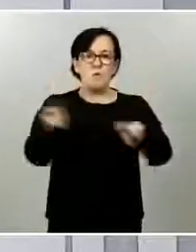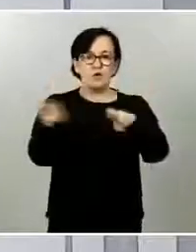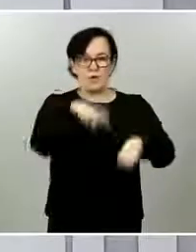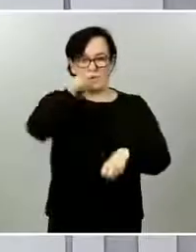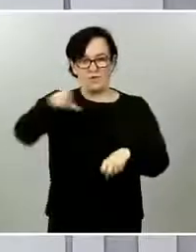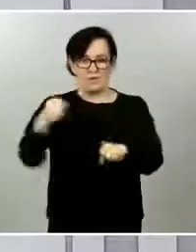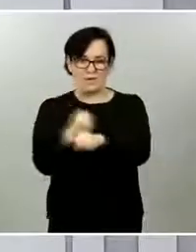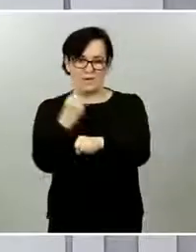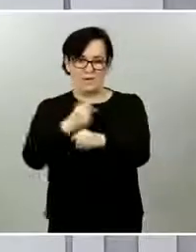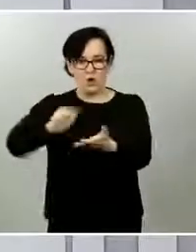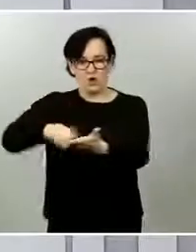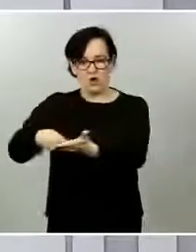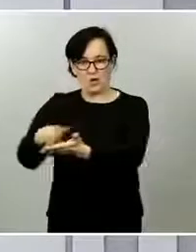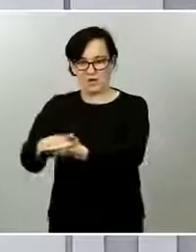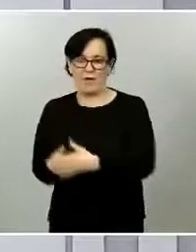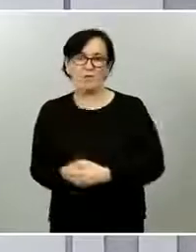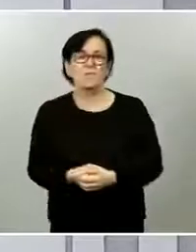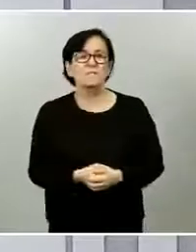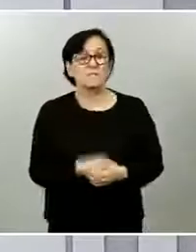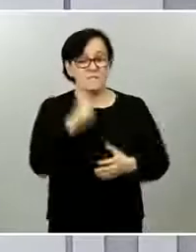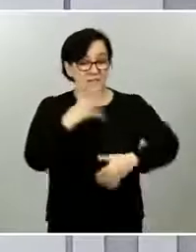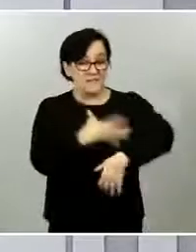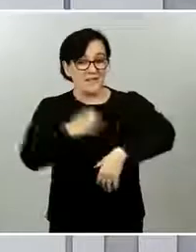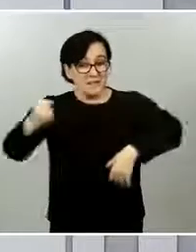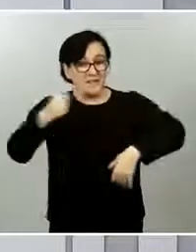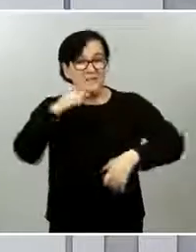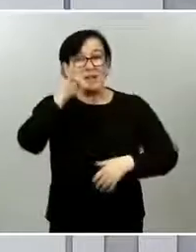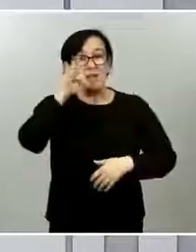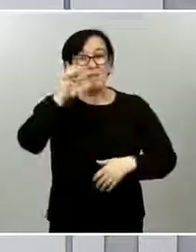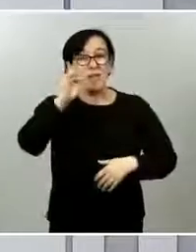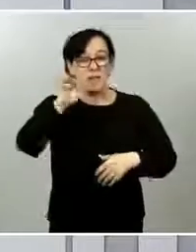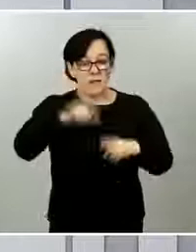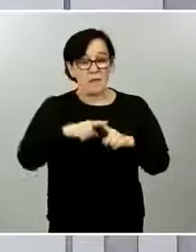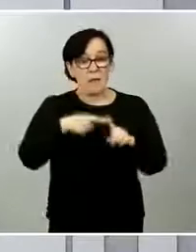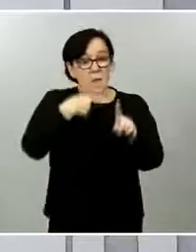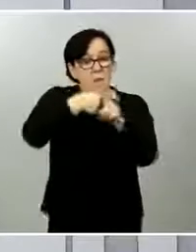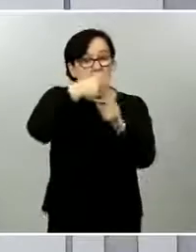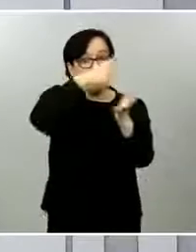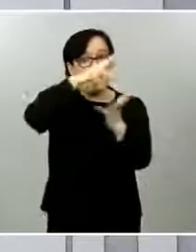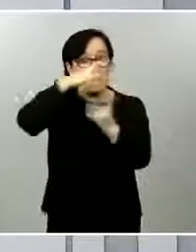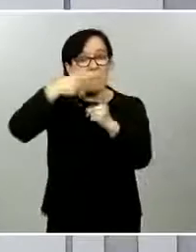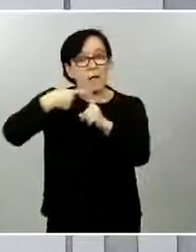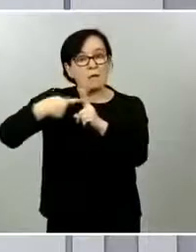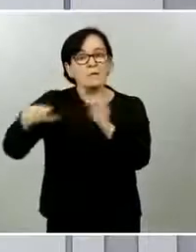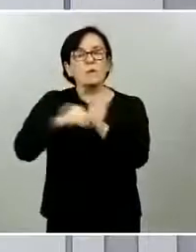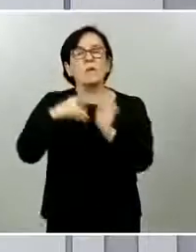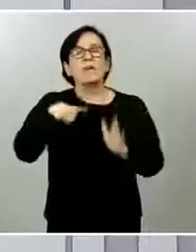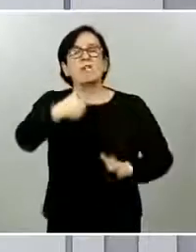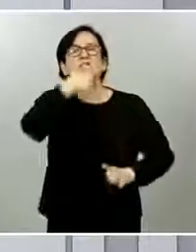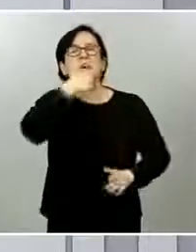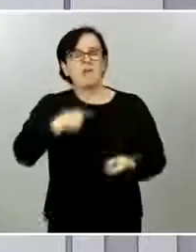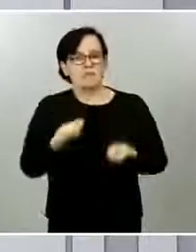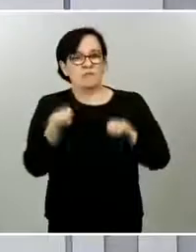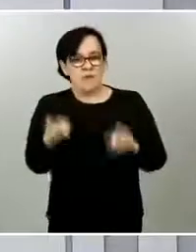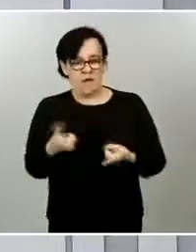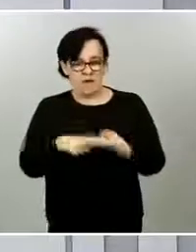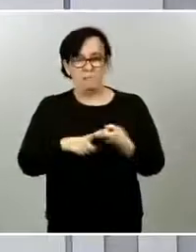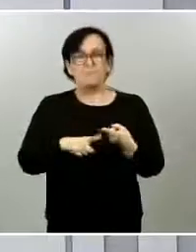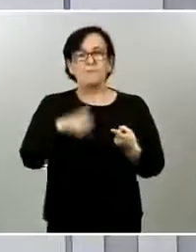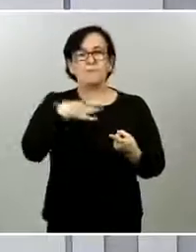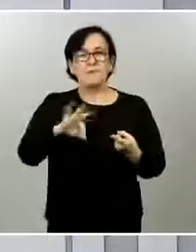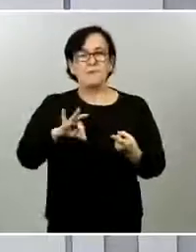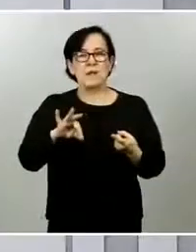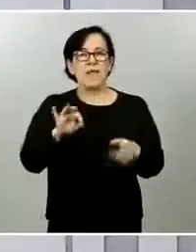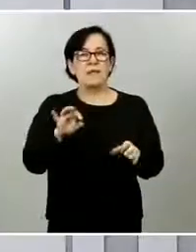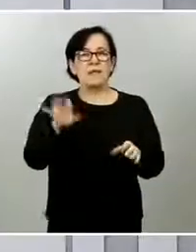protección personal o de instalaciones de refuerzo o de abono a las nóminas del nuevo personal contratado. Esta posibilidad de